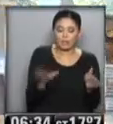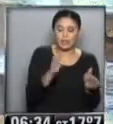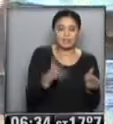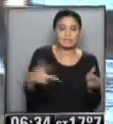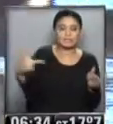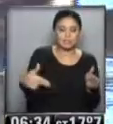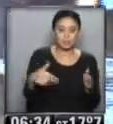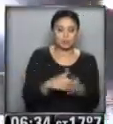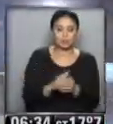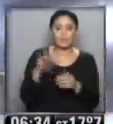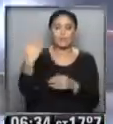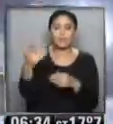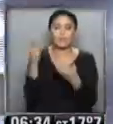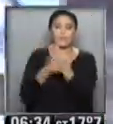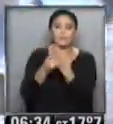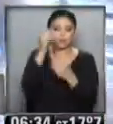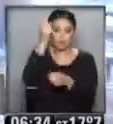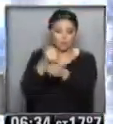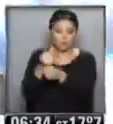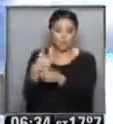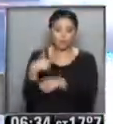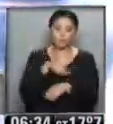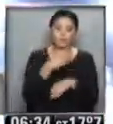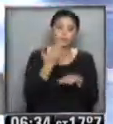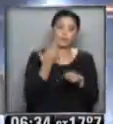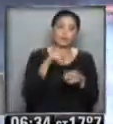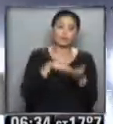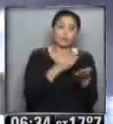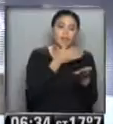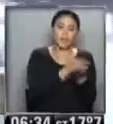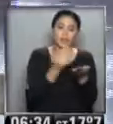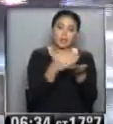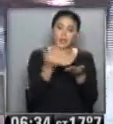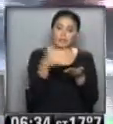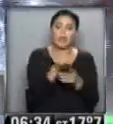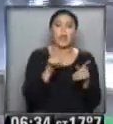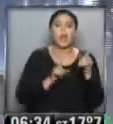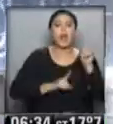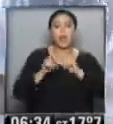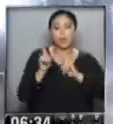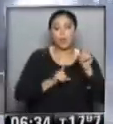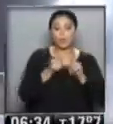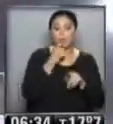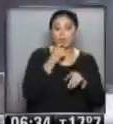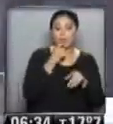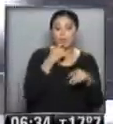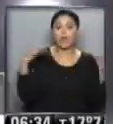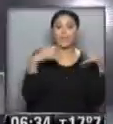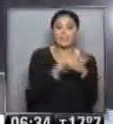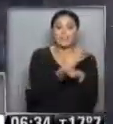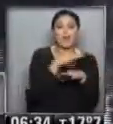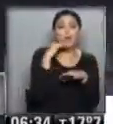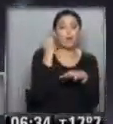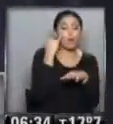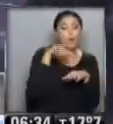Ministerio de Trabajo... ...en cuanto a los ingresos... ...como estamos viendo... ...por ahora las calles... ...algunas por ejemplo la avenida Jujuy... ...bastante despoblada